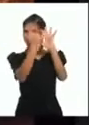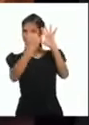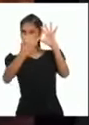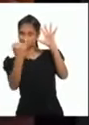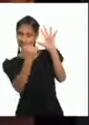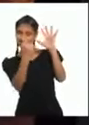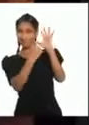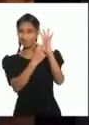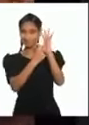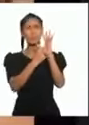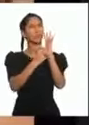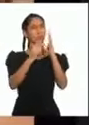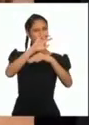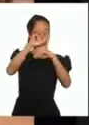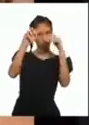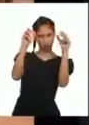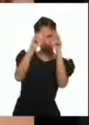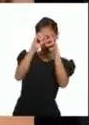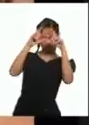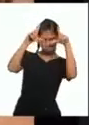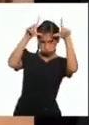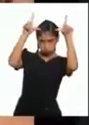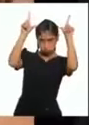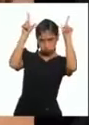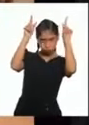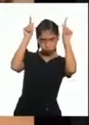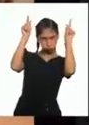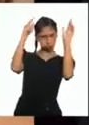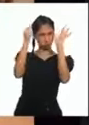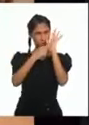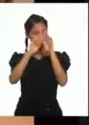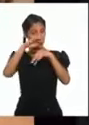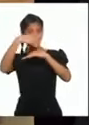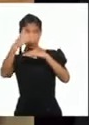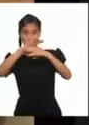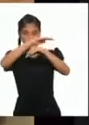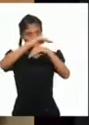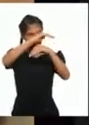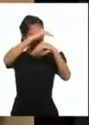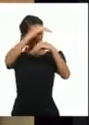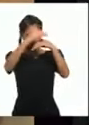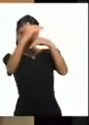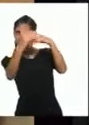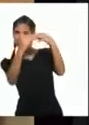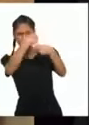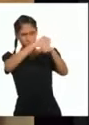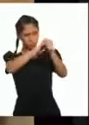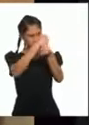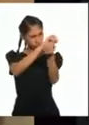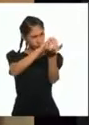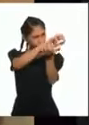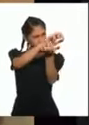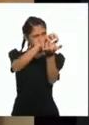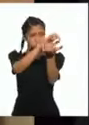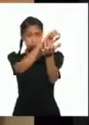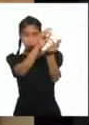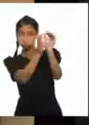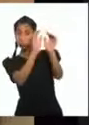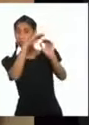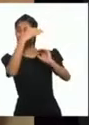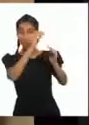bañamos con barbotinas para escapar la porosidad Y encima de eso vamos a plasmar lo que vamos a hacer en la colección